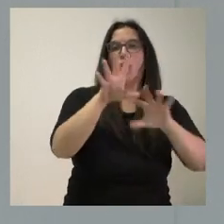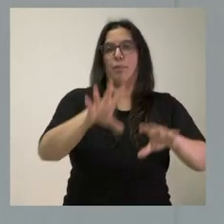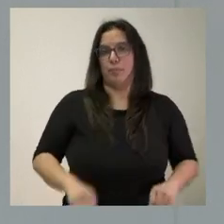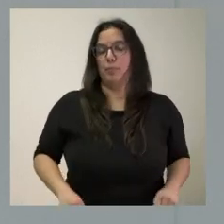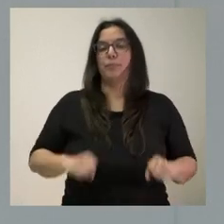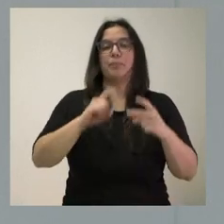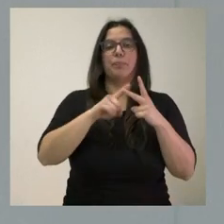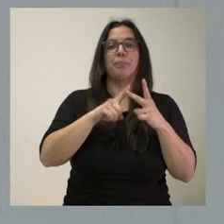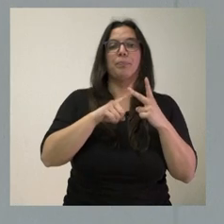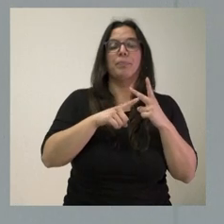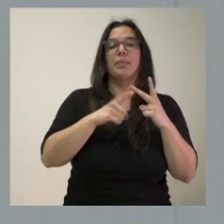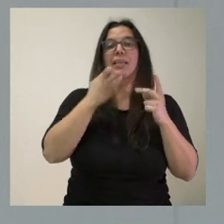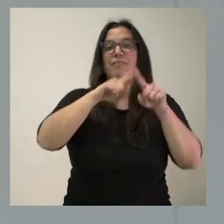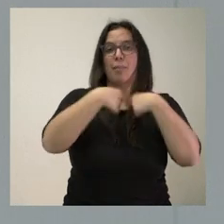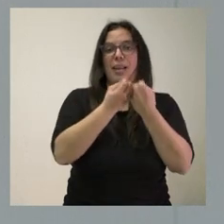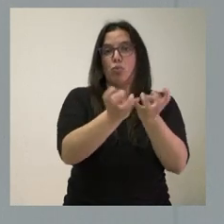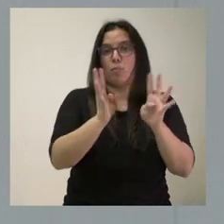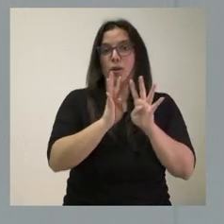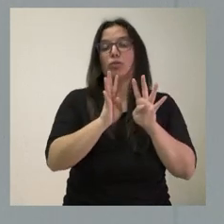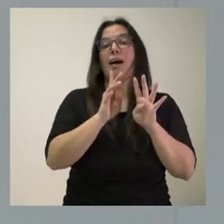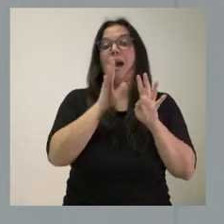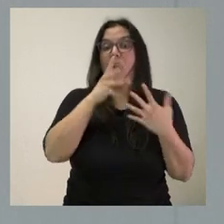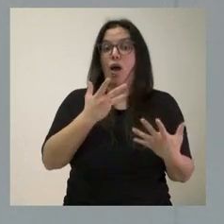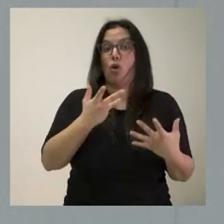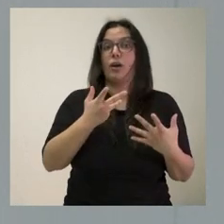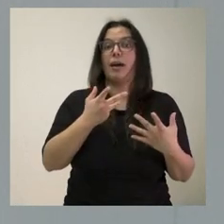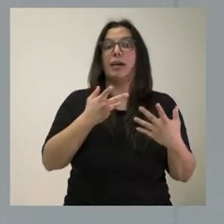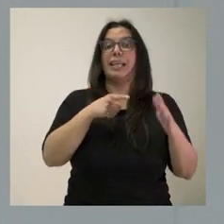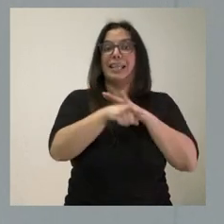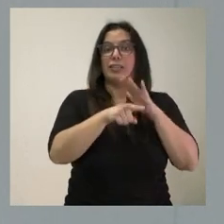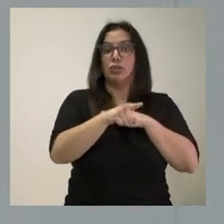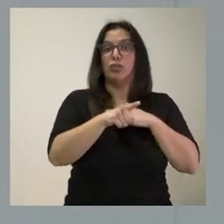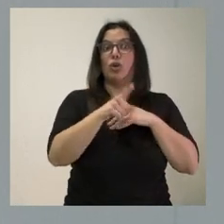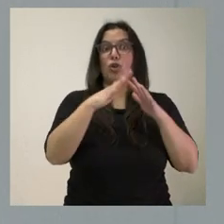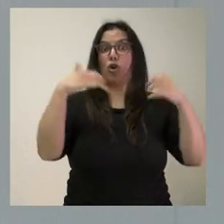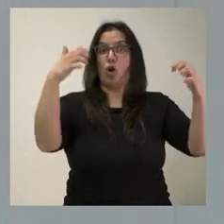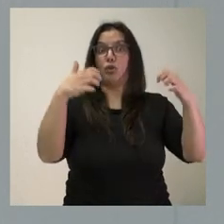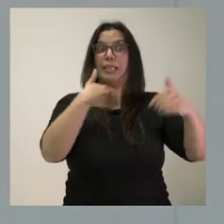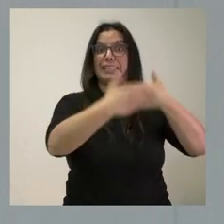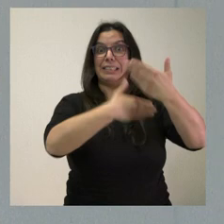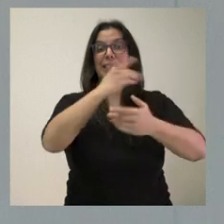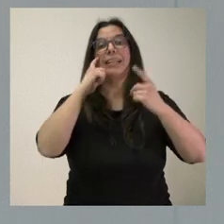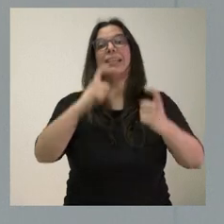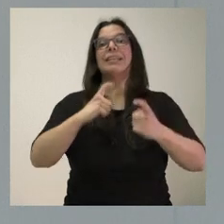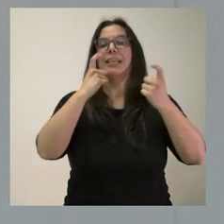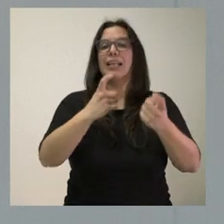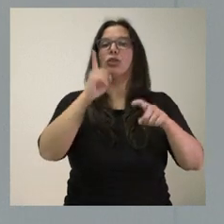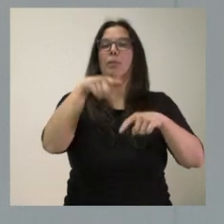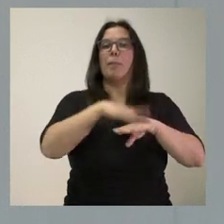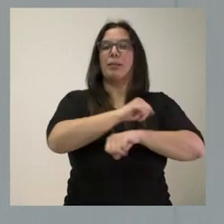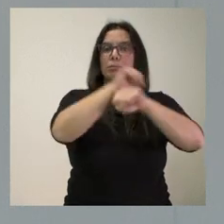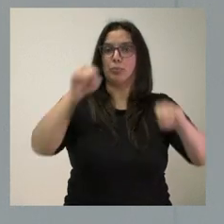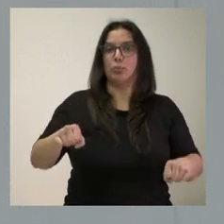por familia numerosa, que incluso ahora en el trámite parlamentario en las Cortes de Castilla y León se está reforzando,